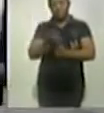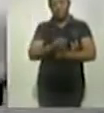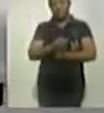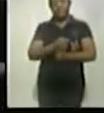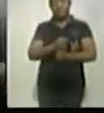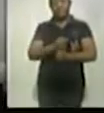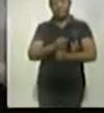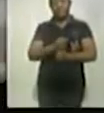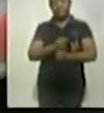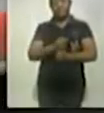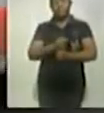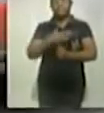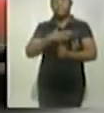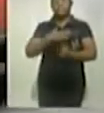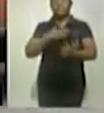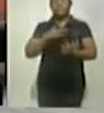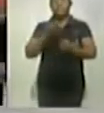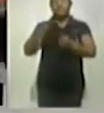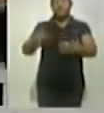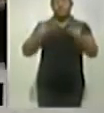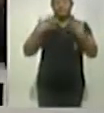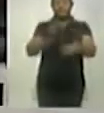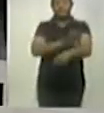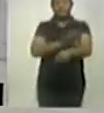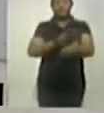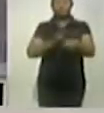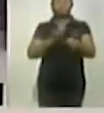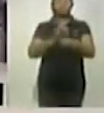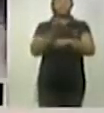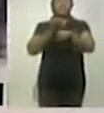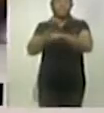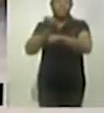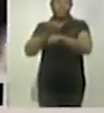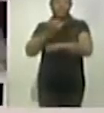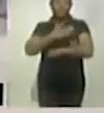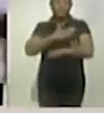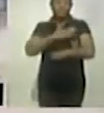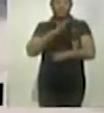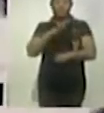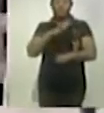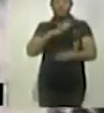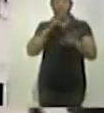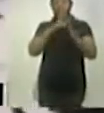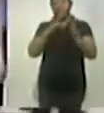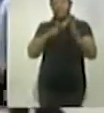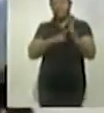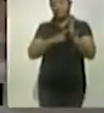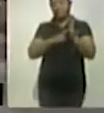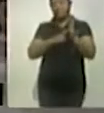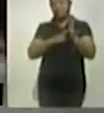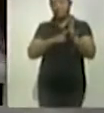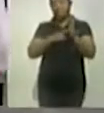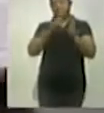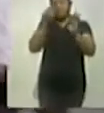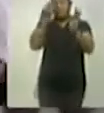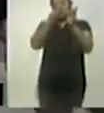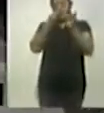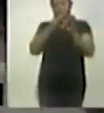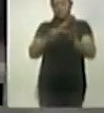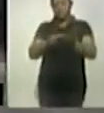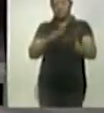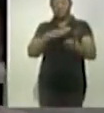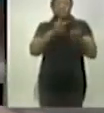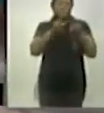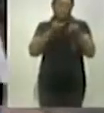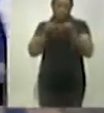a la coordinación estatal, nosotros activamos el protocolo con los municipios, en el cual nos coordinamos para